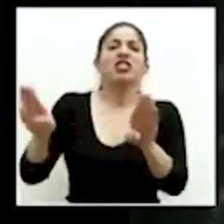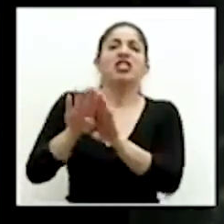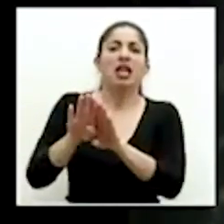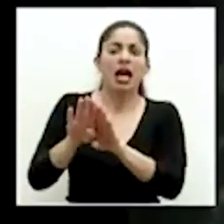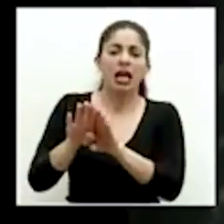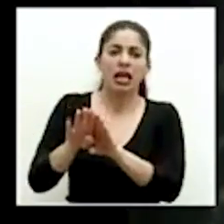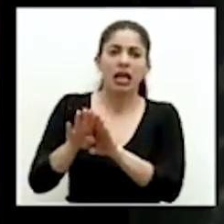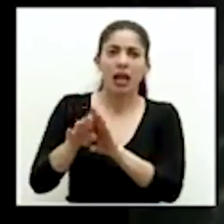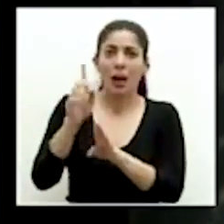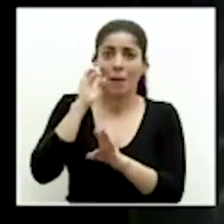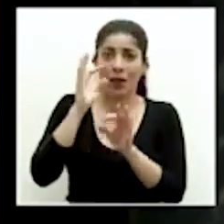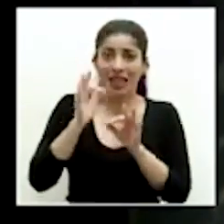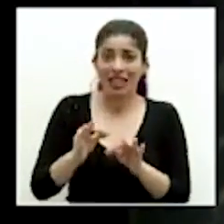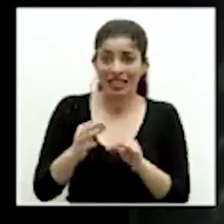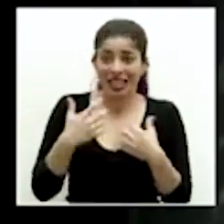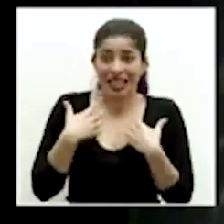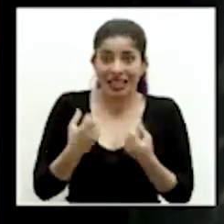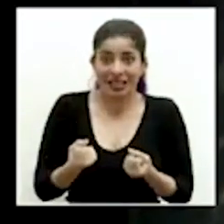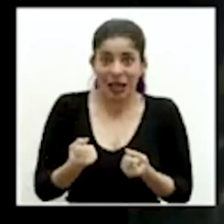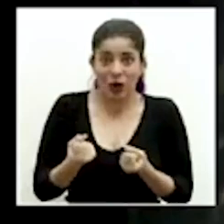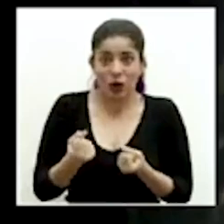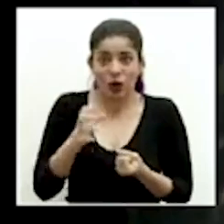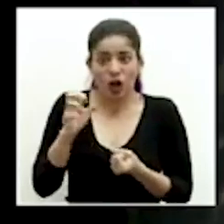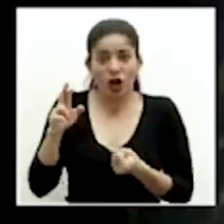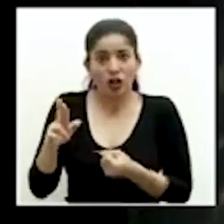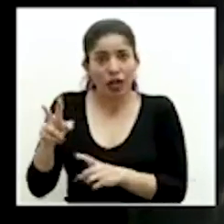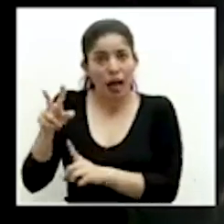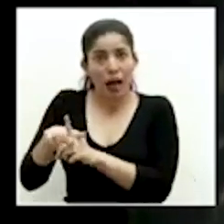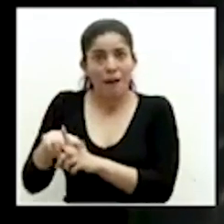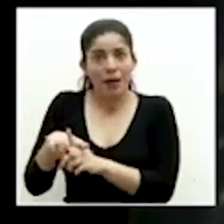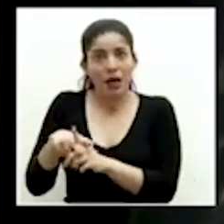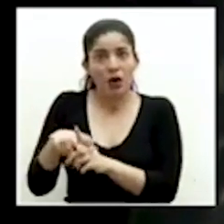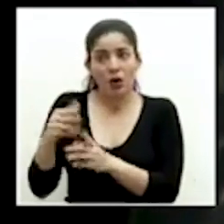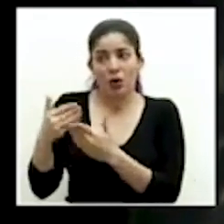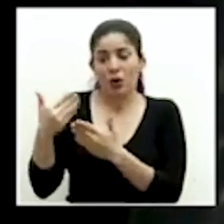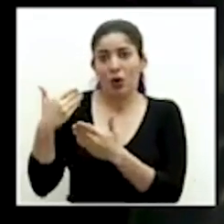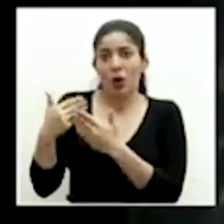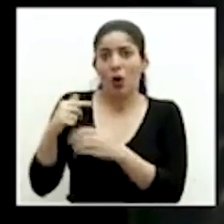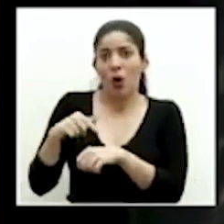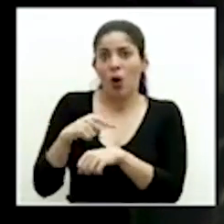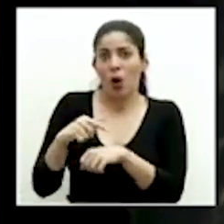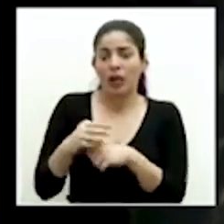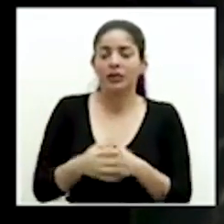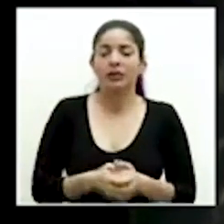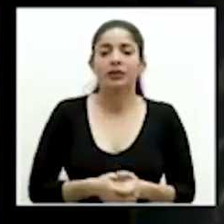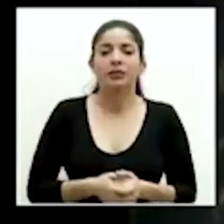decisión de orden sanitario como la que había adoptado Costa Rica en las últimas horas.